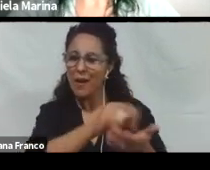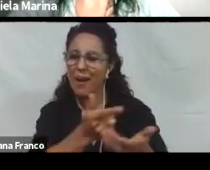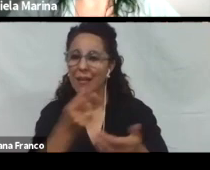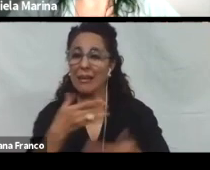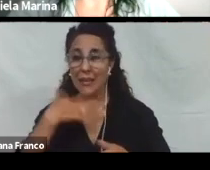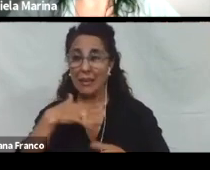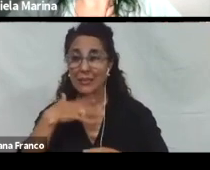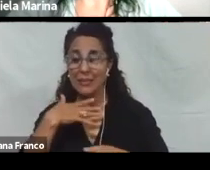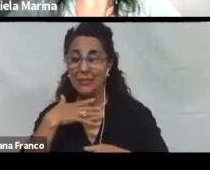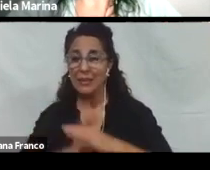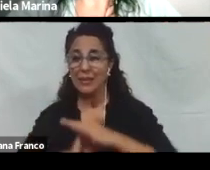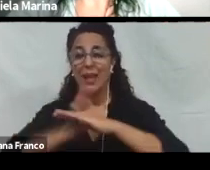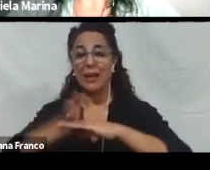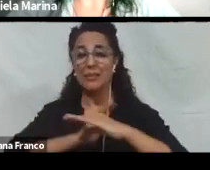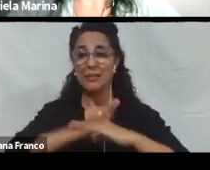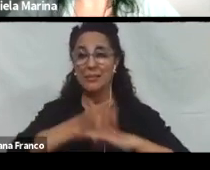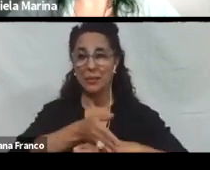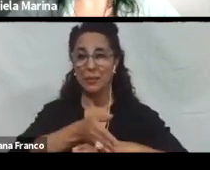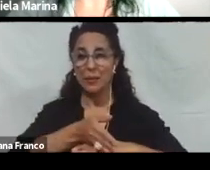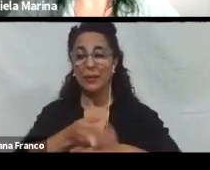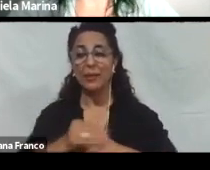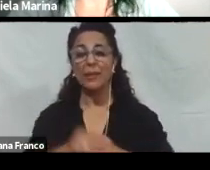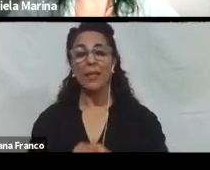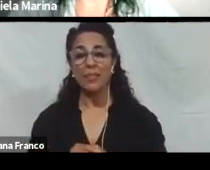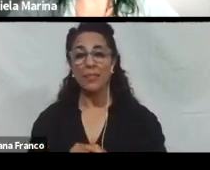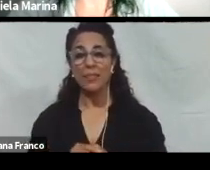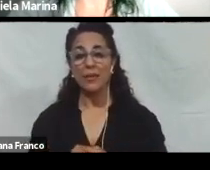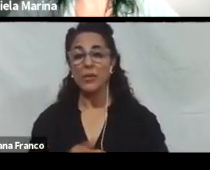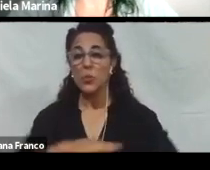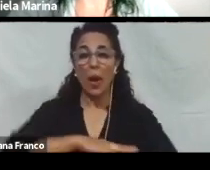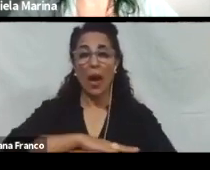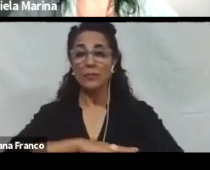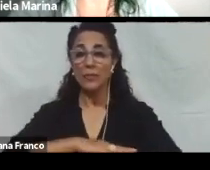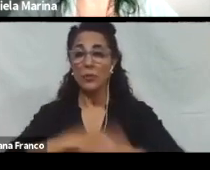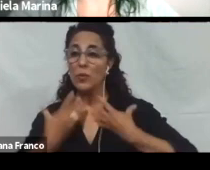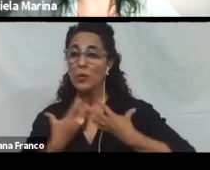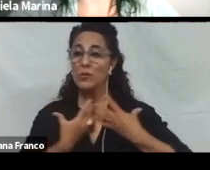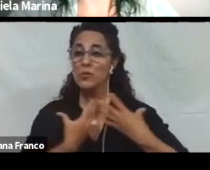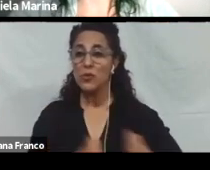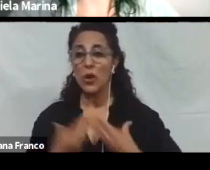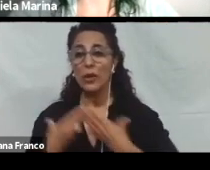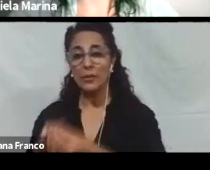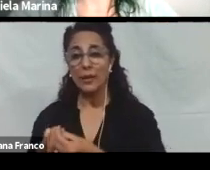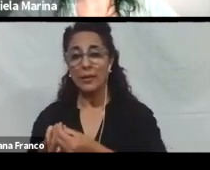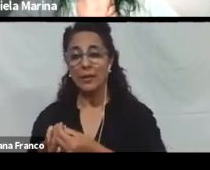Que la accesibilidad. Como vimos. También la clase pasada. Es una actitud. Solidaria. Que nos beneficia. A todos.